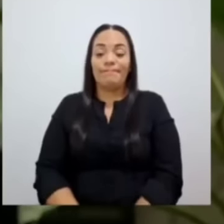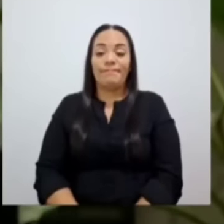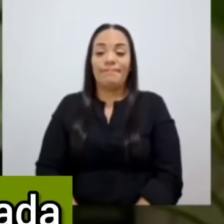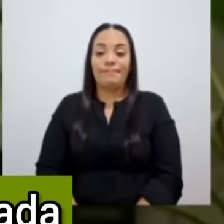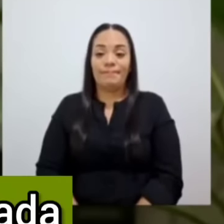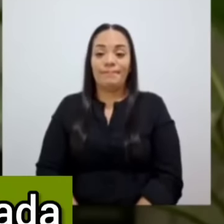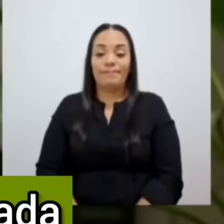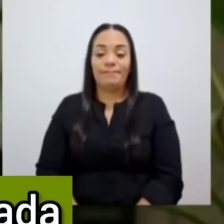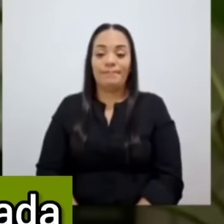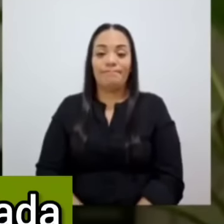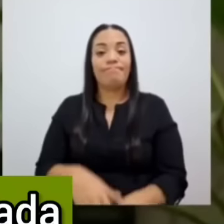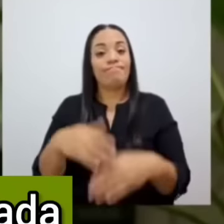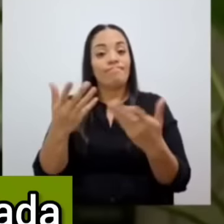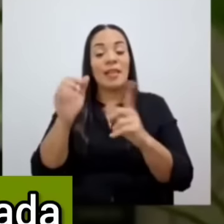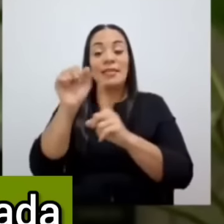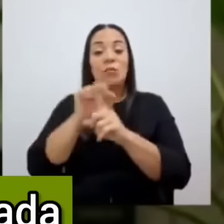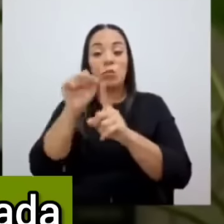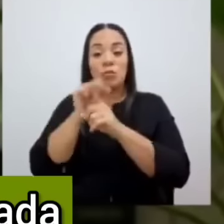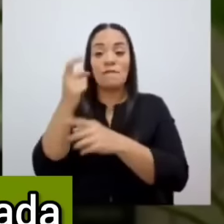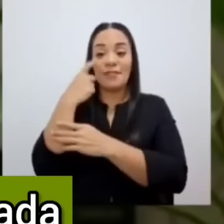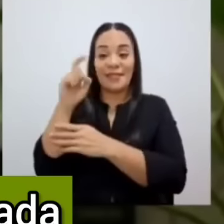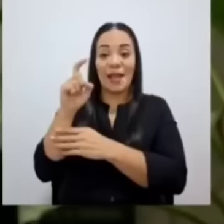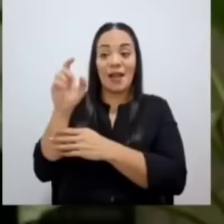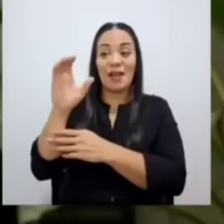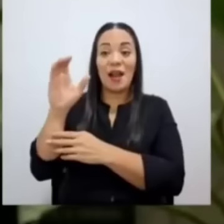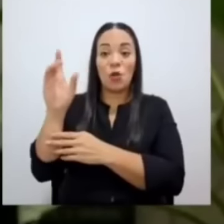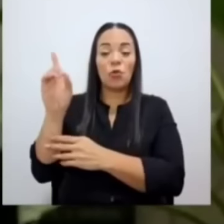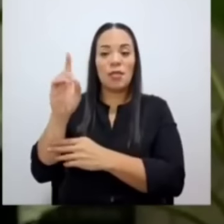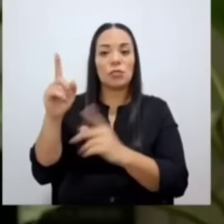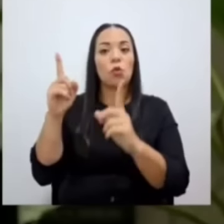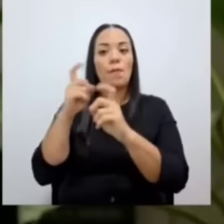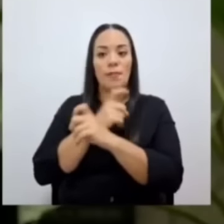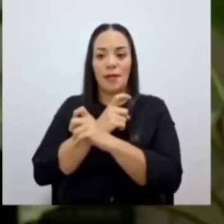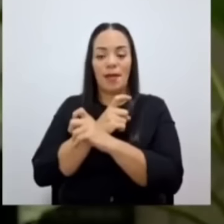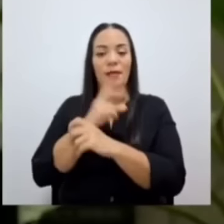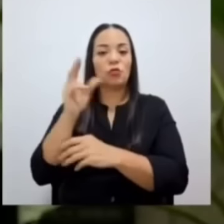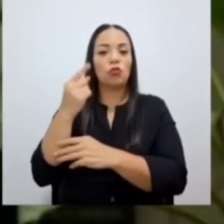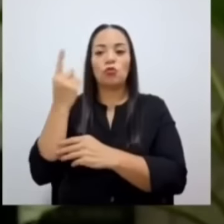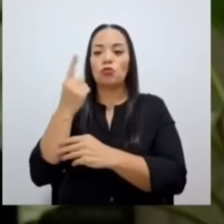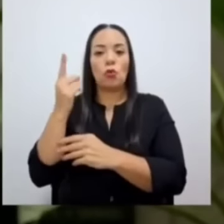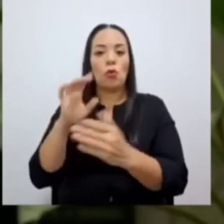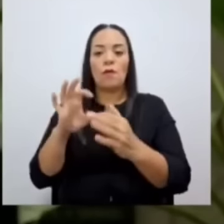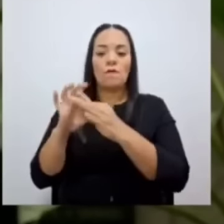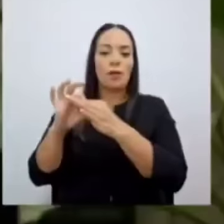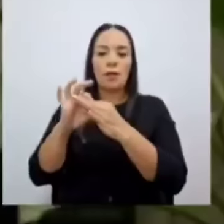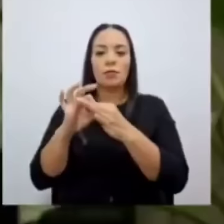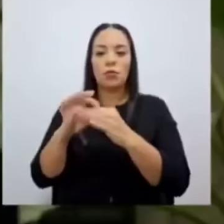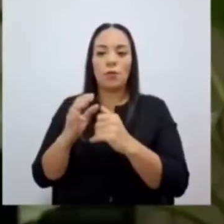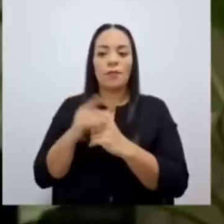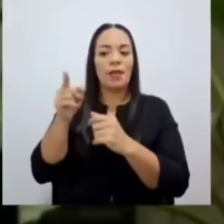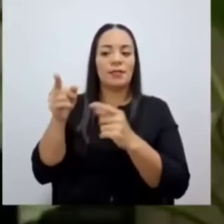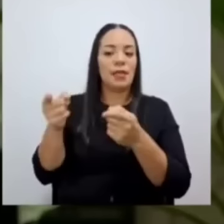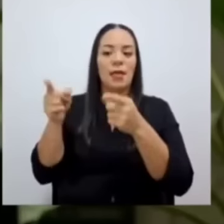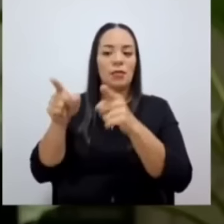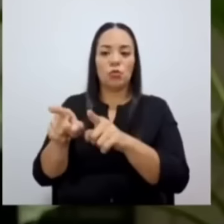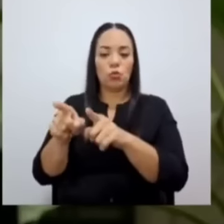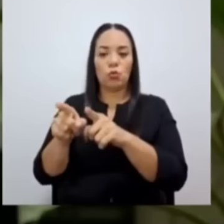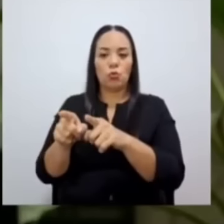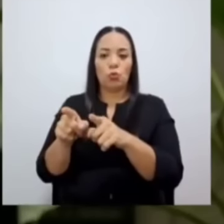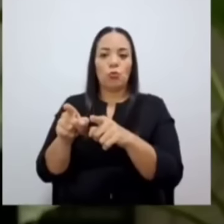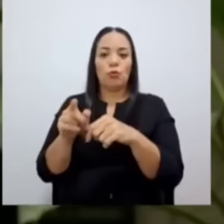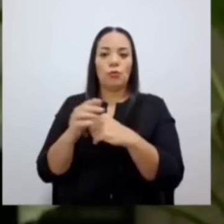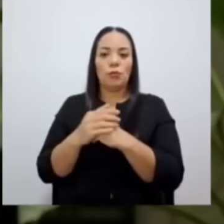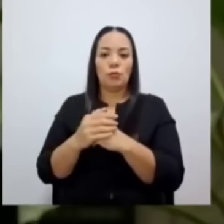La situación del fiscal Díaz es complicada, no solo en relación a este caso de su